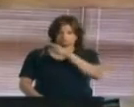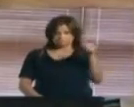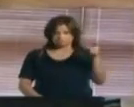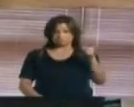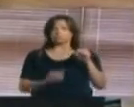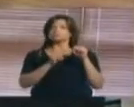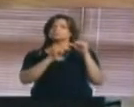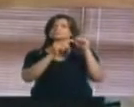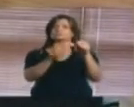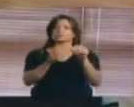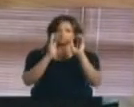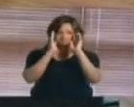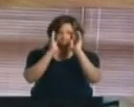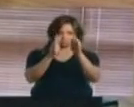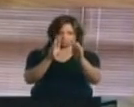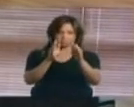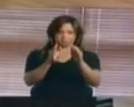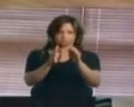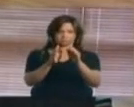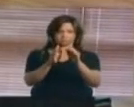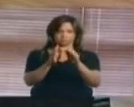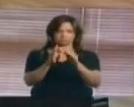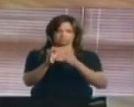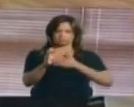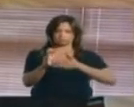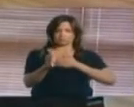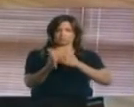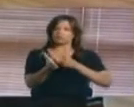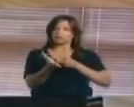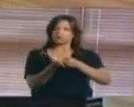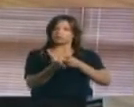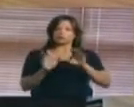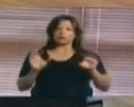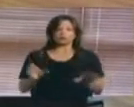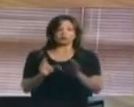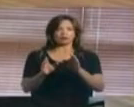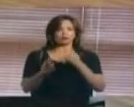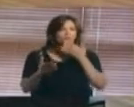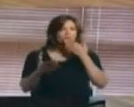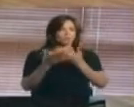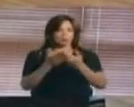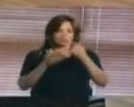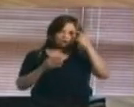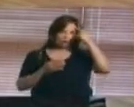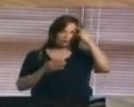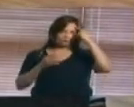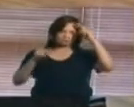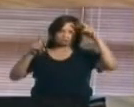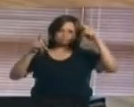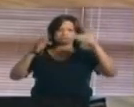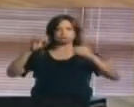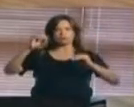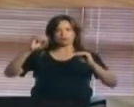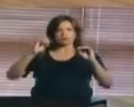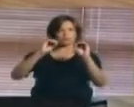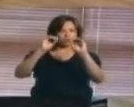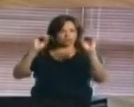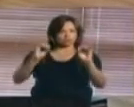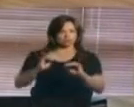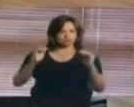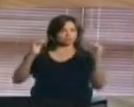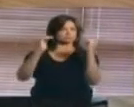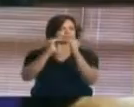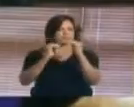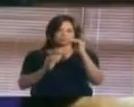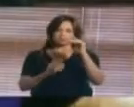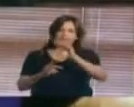sigan usando su criterio, sigan actuando desde el buen juicio, sigan actuando para generar